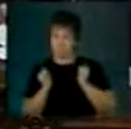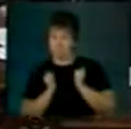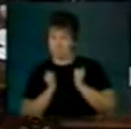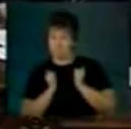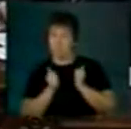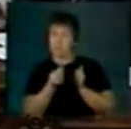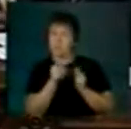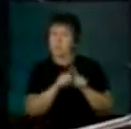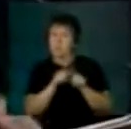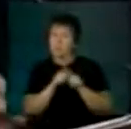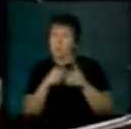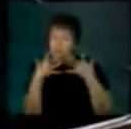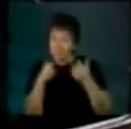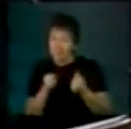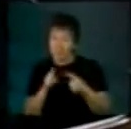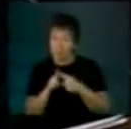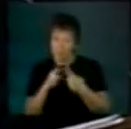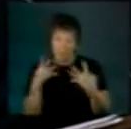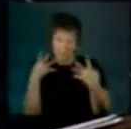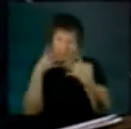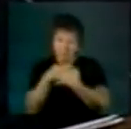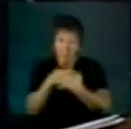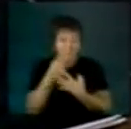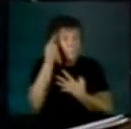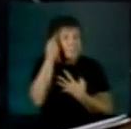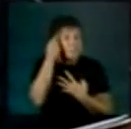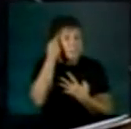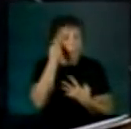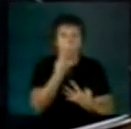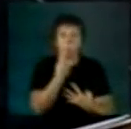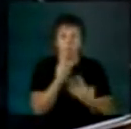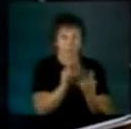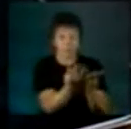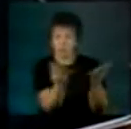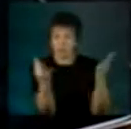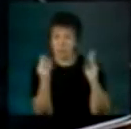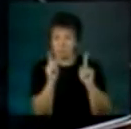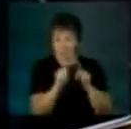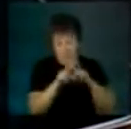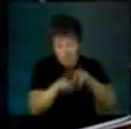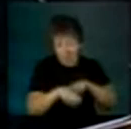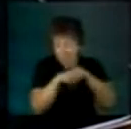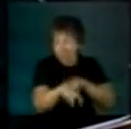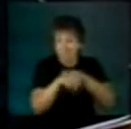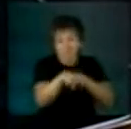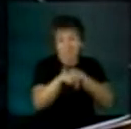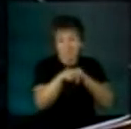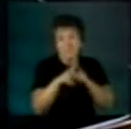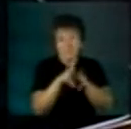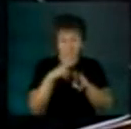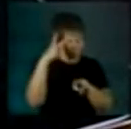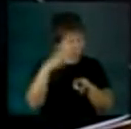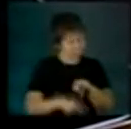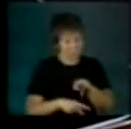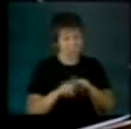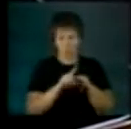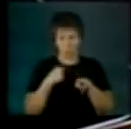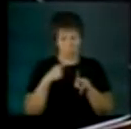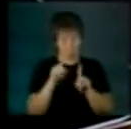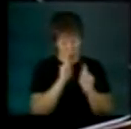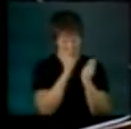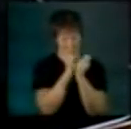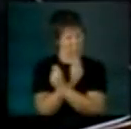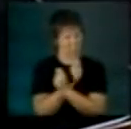de guerra conceptual entre los partidarios de la producción a rajatabla y los